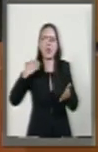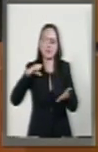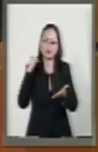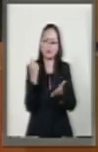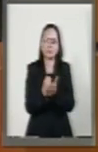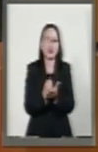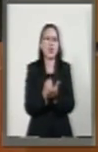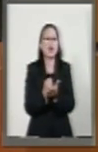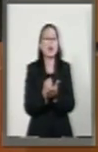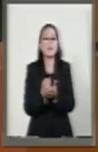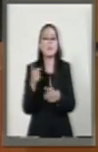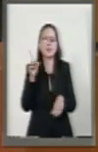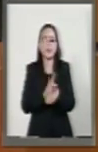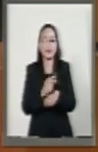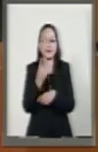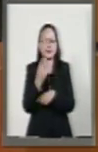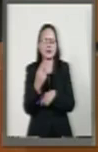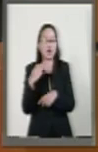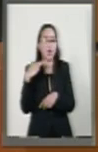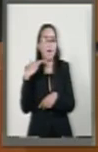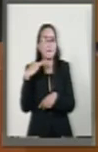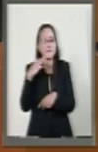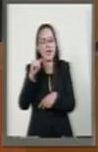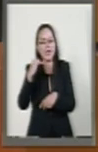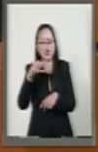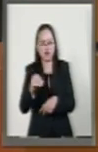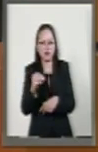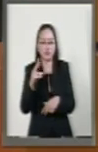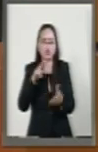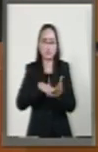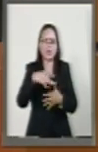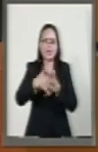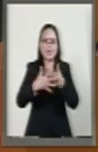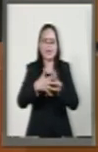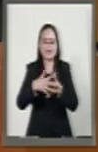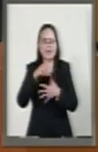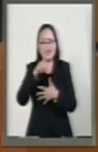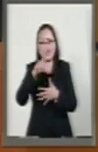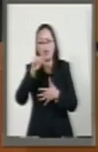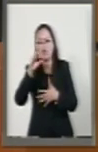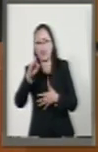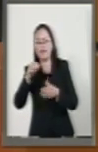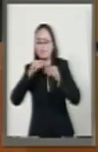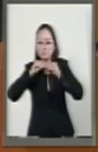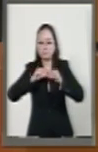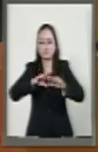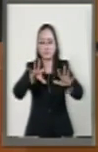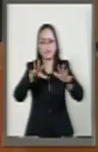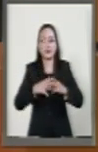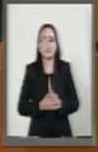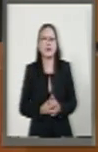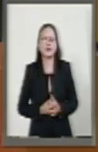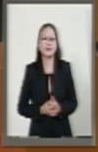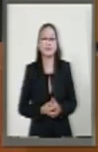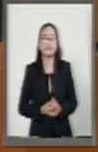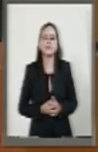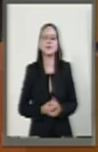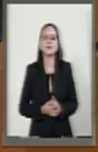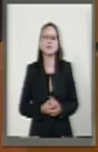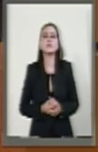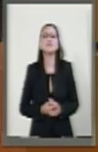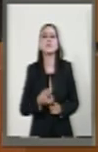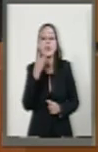publicada el pasado 25 de mayo del 2015 en el Diario Oficial de la Federación. Y es una